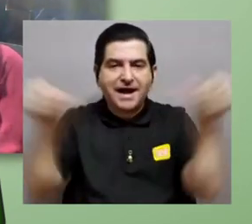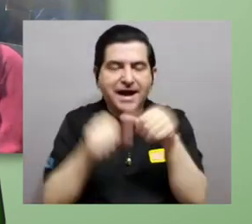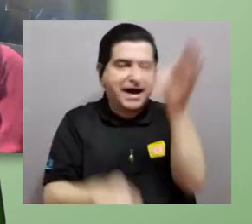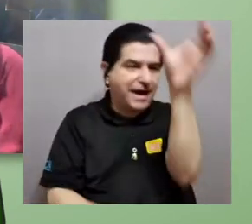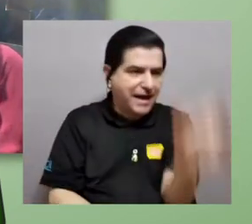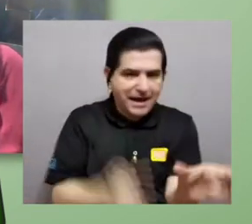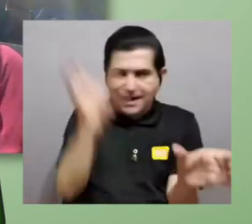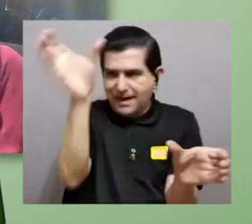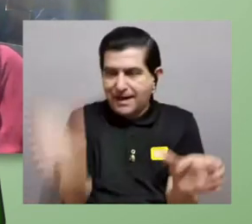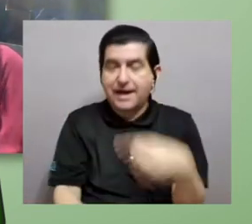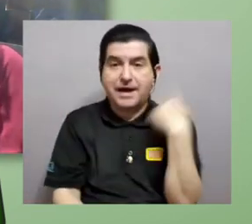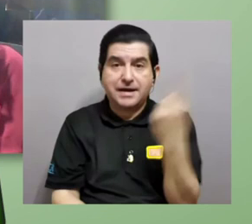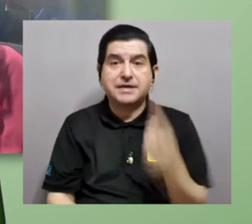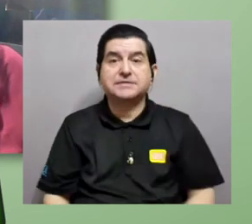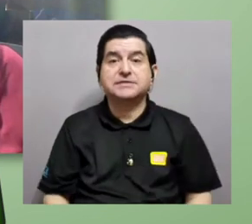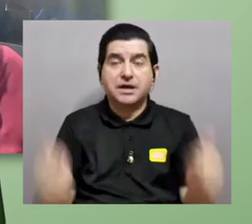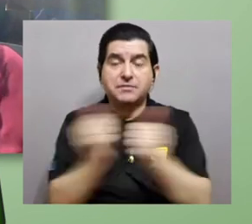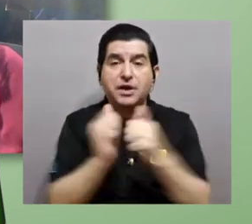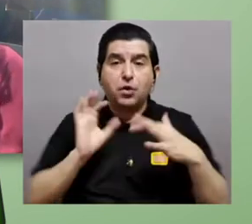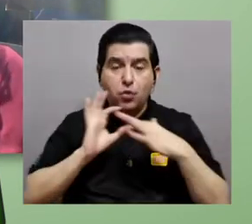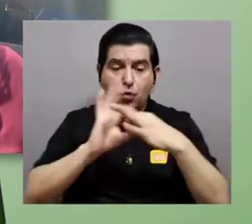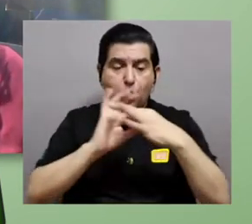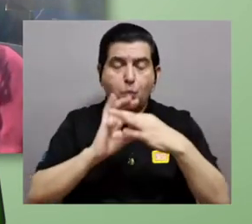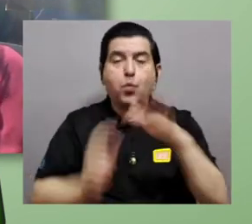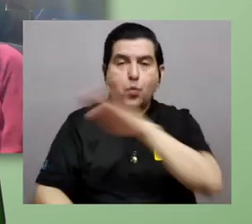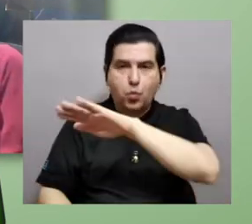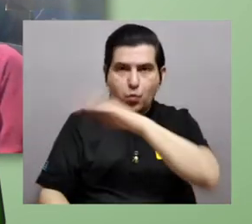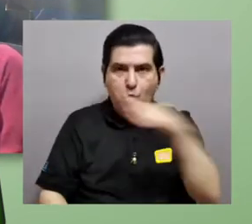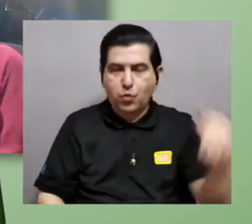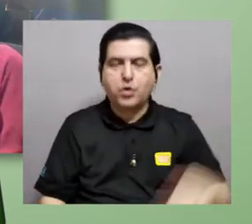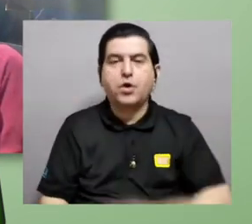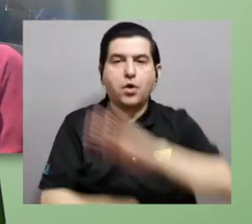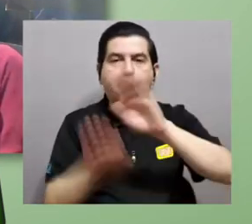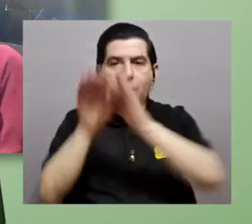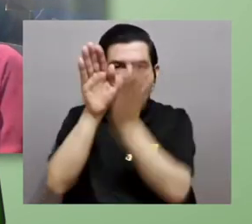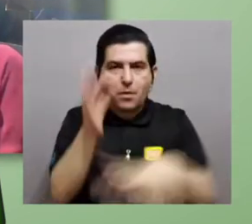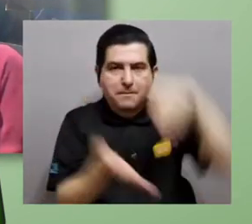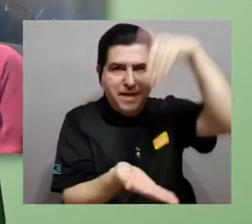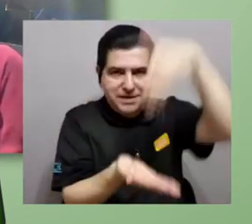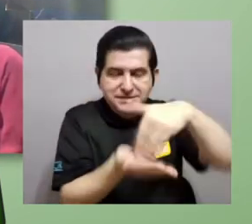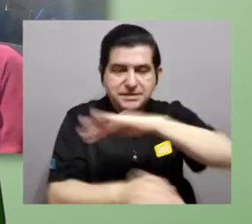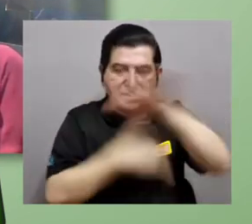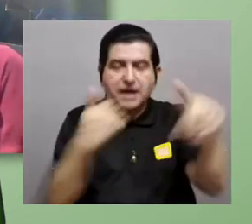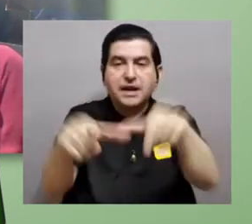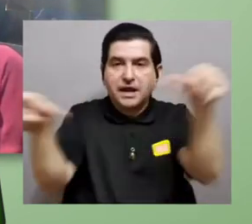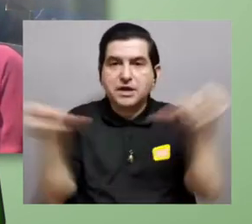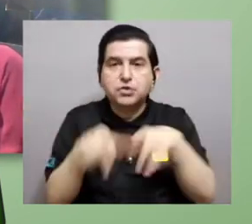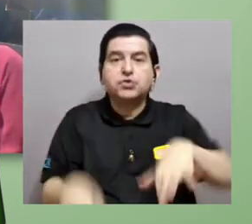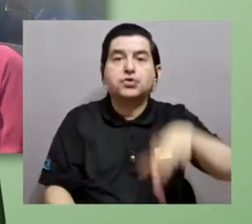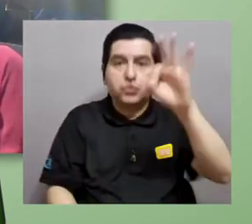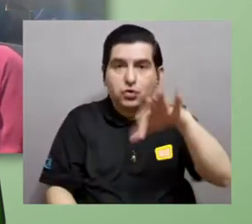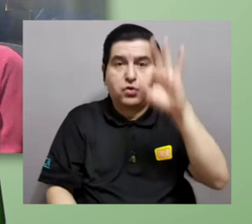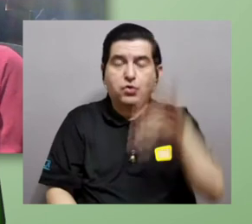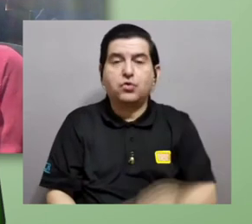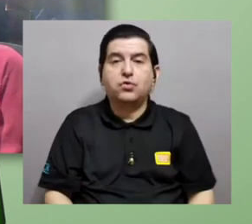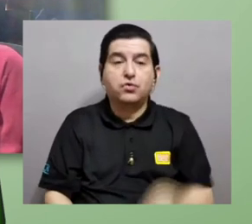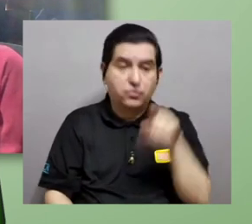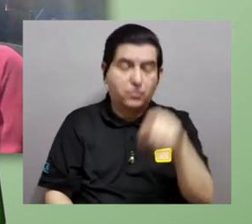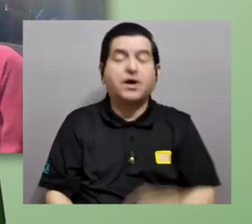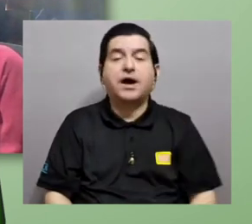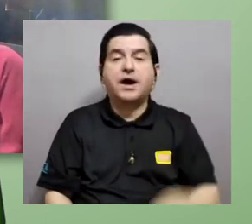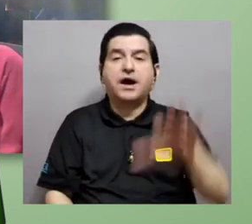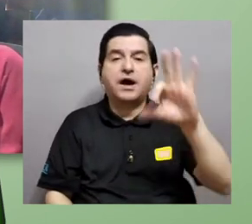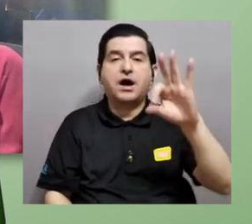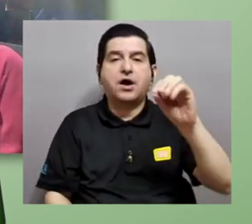de áreas continentales siempre con canales de comunicación marina por ejemplo el valle central casi en todas las partes ustedes van a